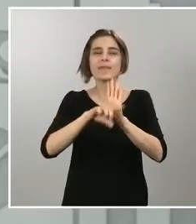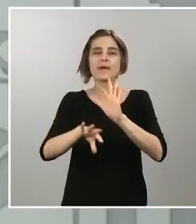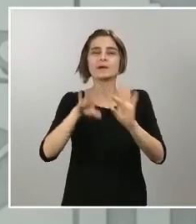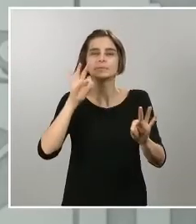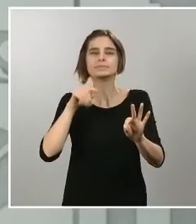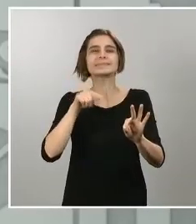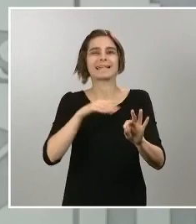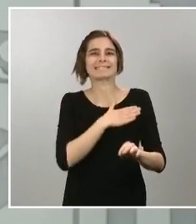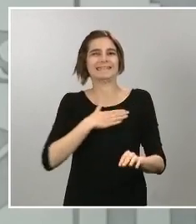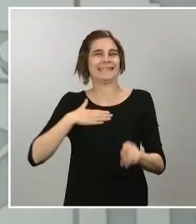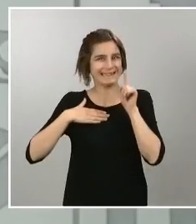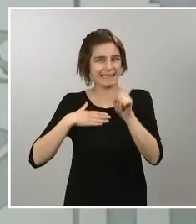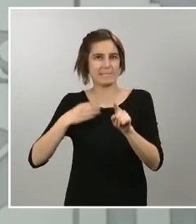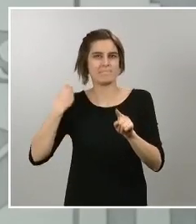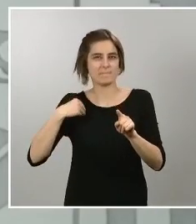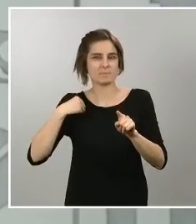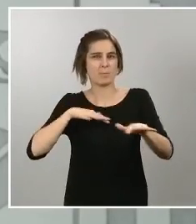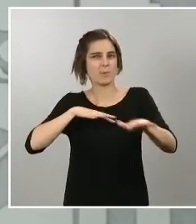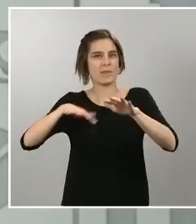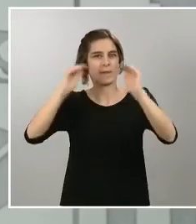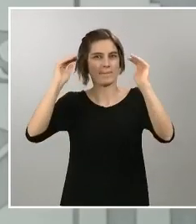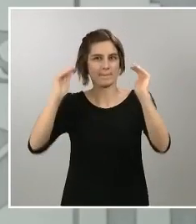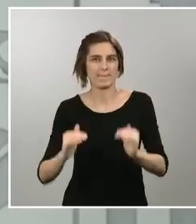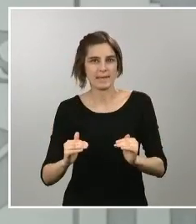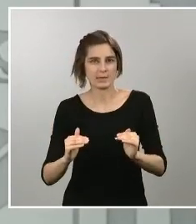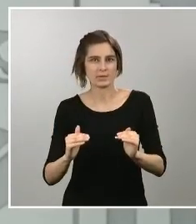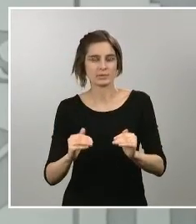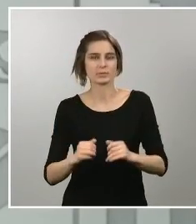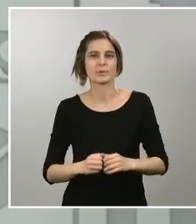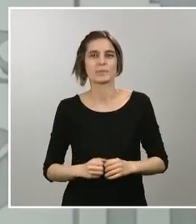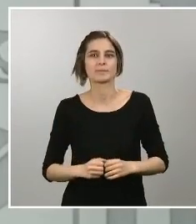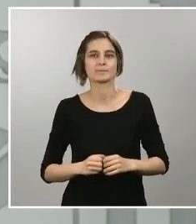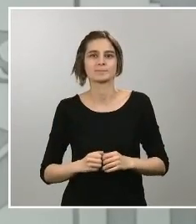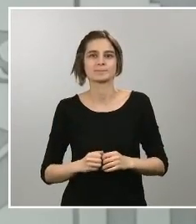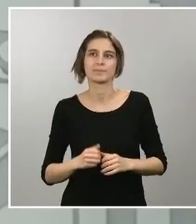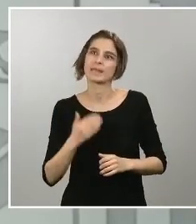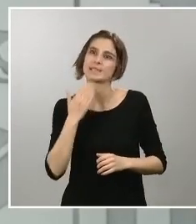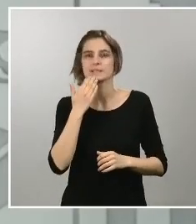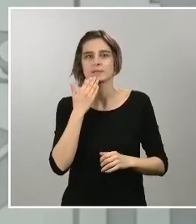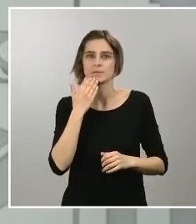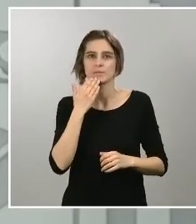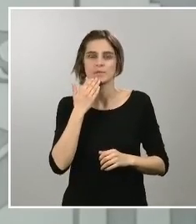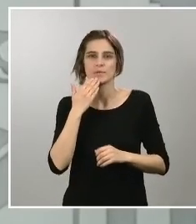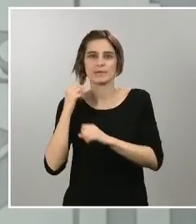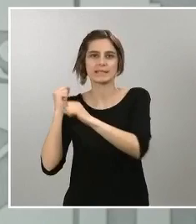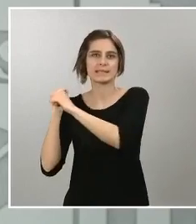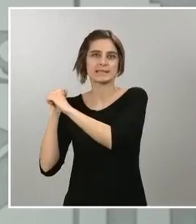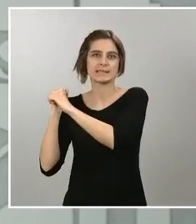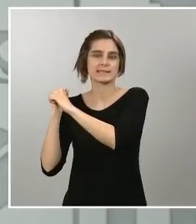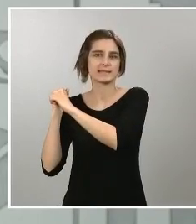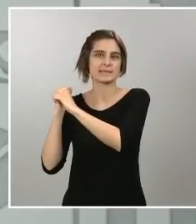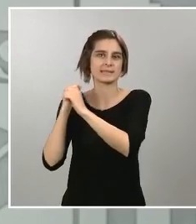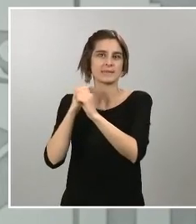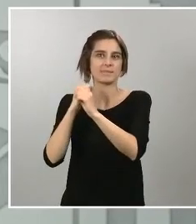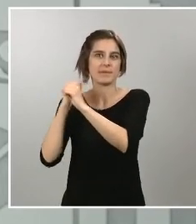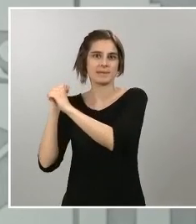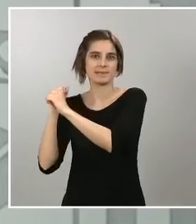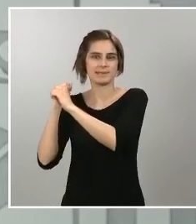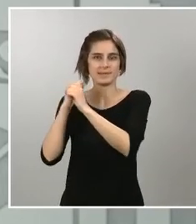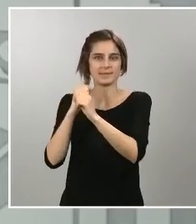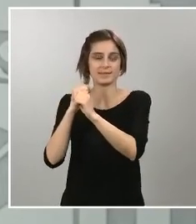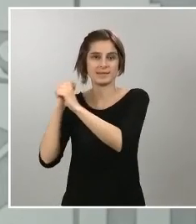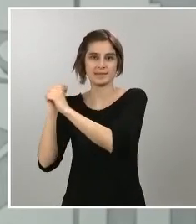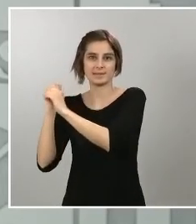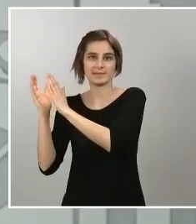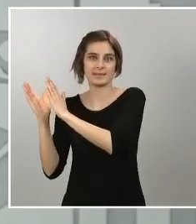Se trataría como de anticipar la Semana Santa para que la semana que entra, en el día de mañana, y los